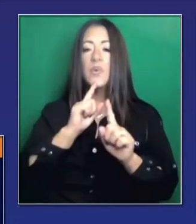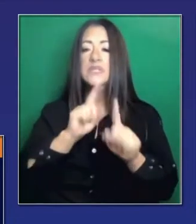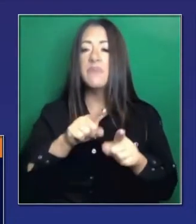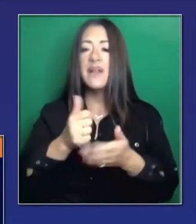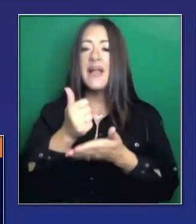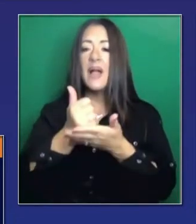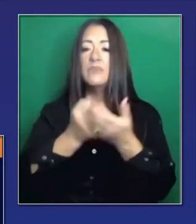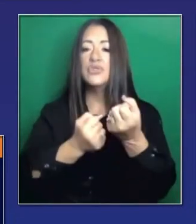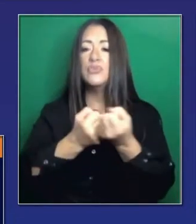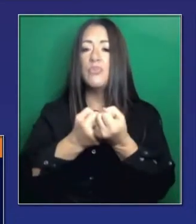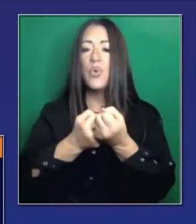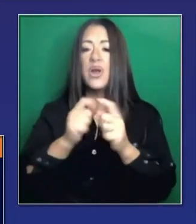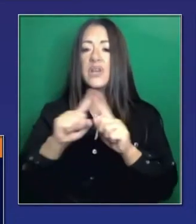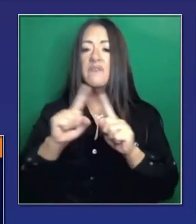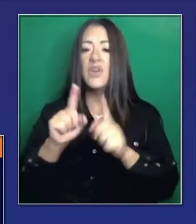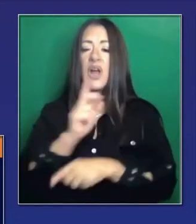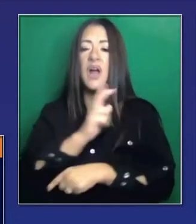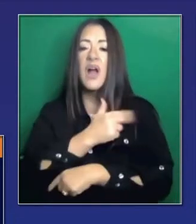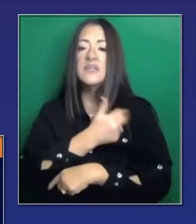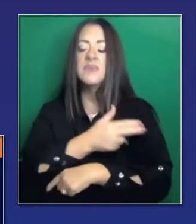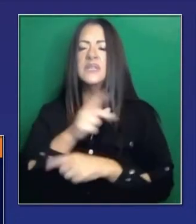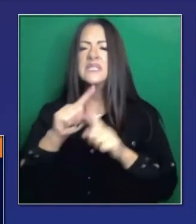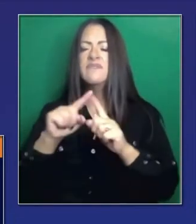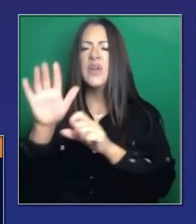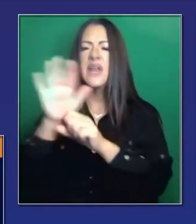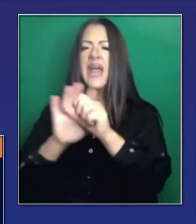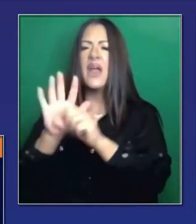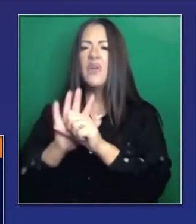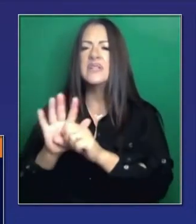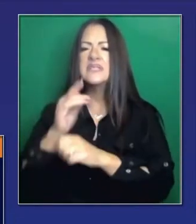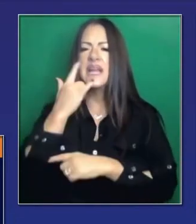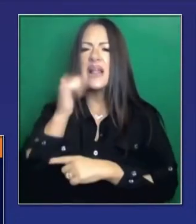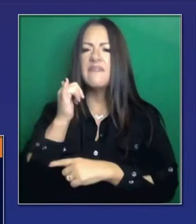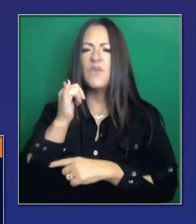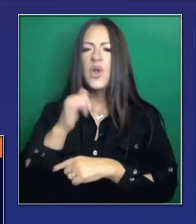semanas concentramos nuestras energías en Los Ángeles en particular.